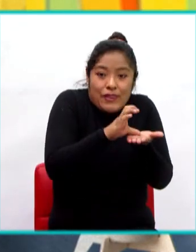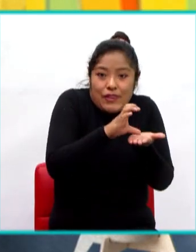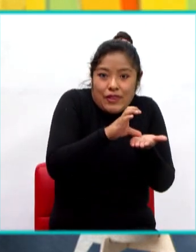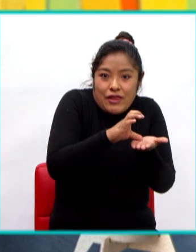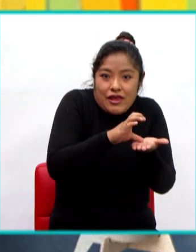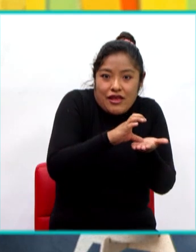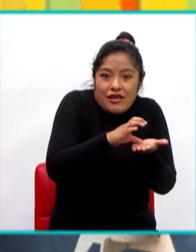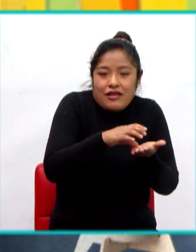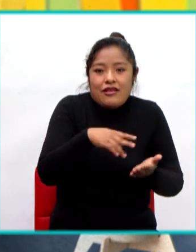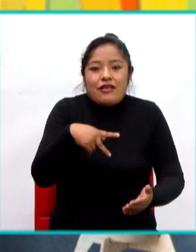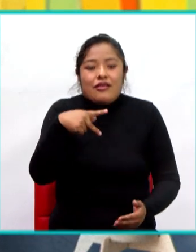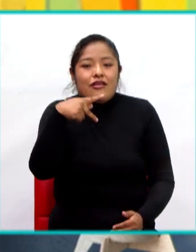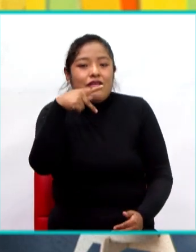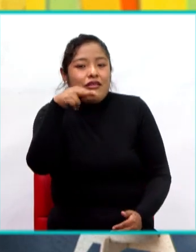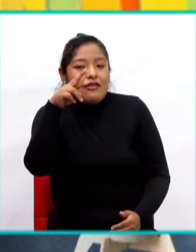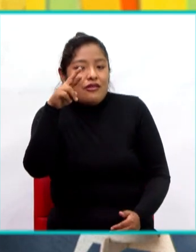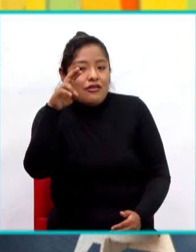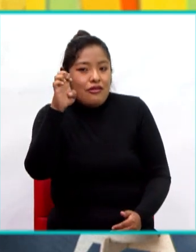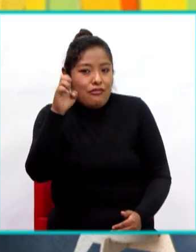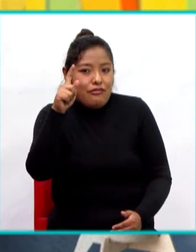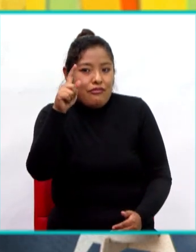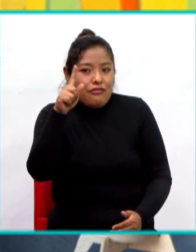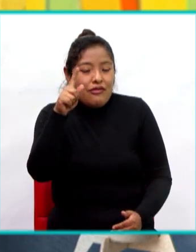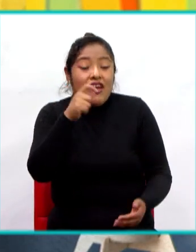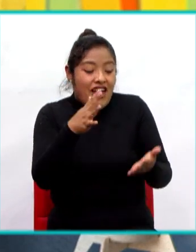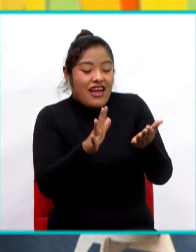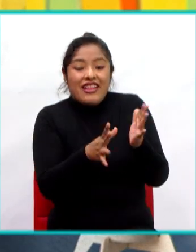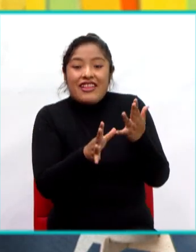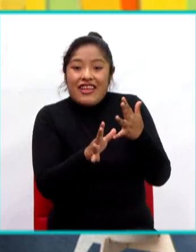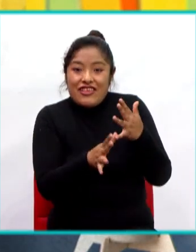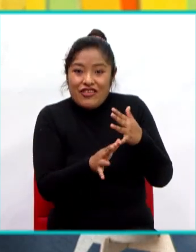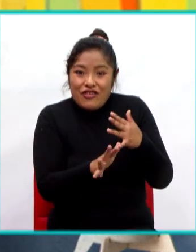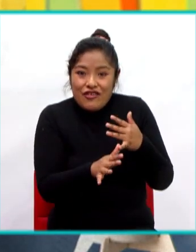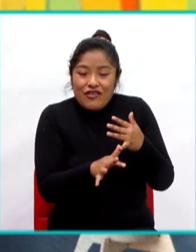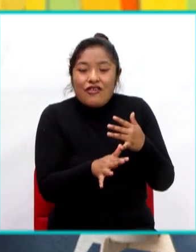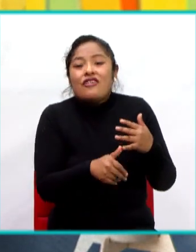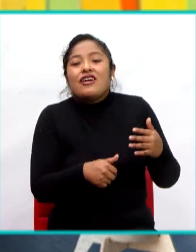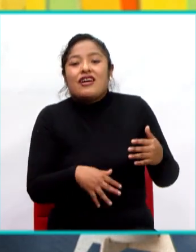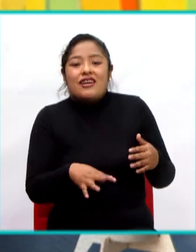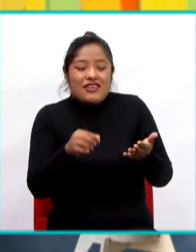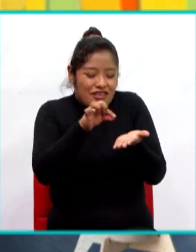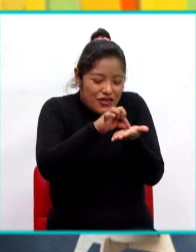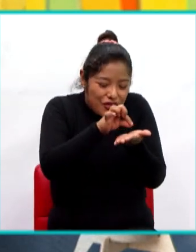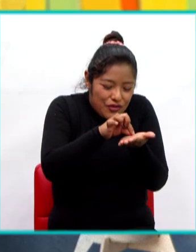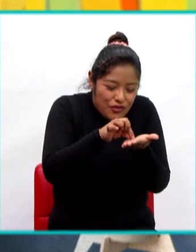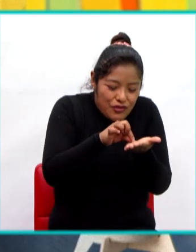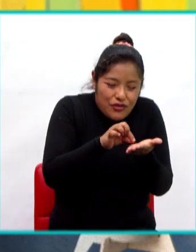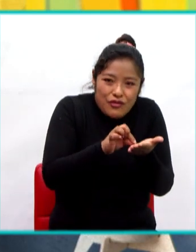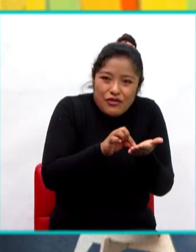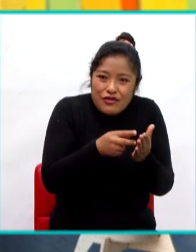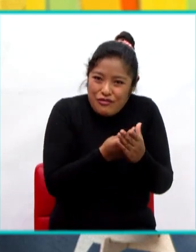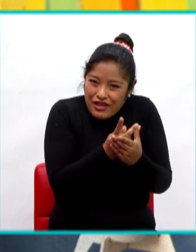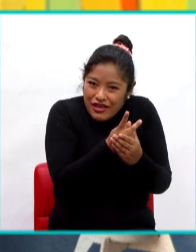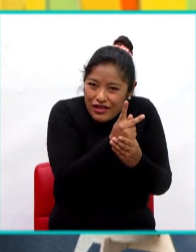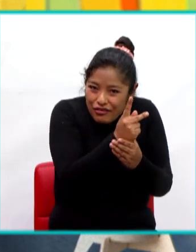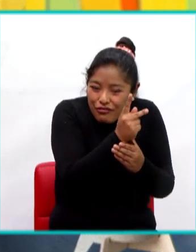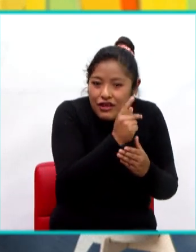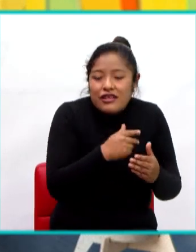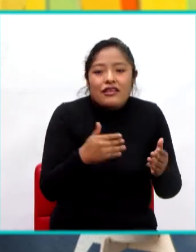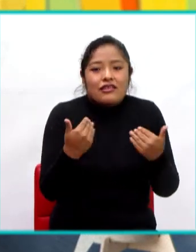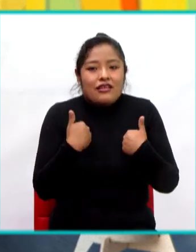tenemos los pétalos, también tenemos las hojas, algunas semillas. La colenquima, son